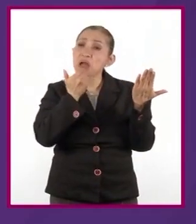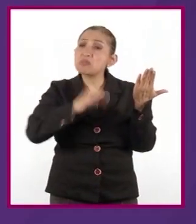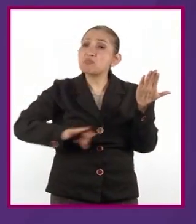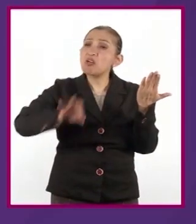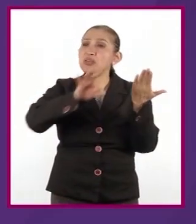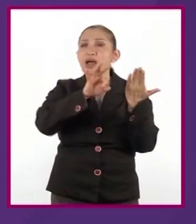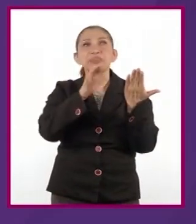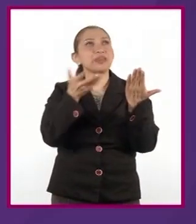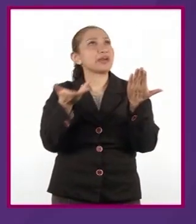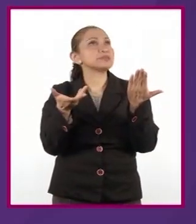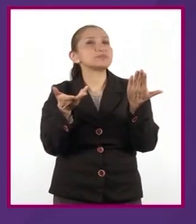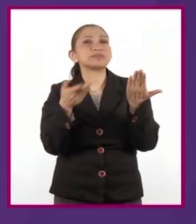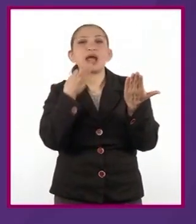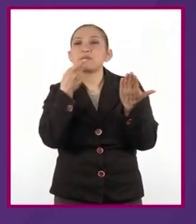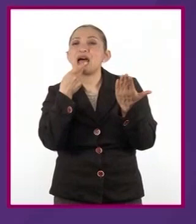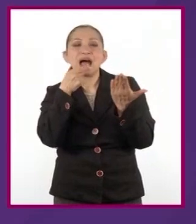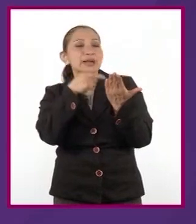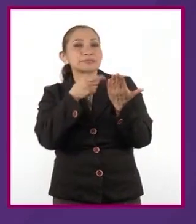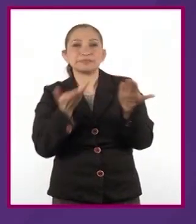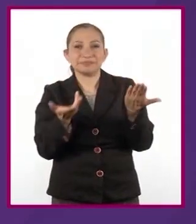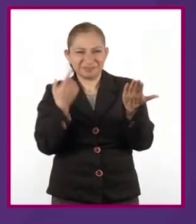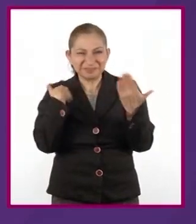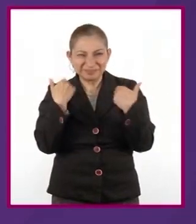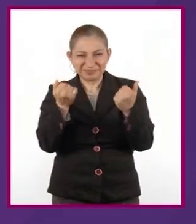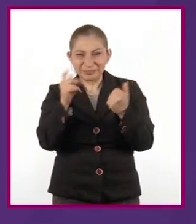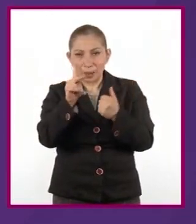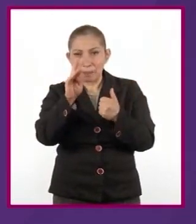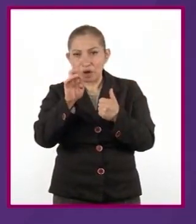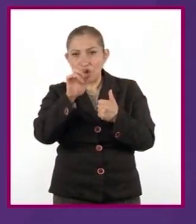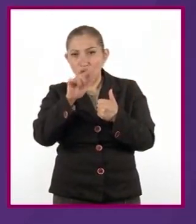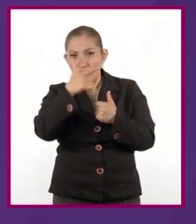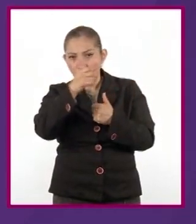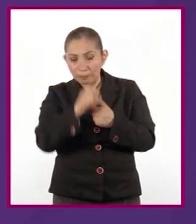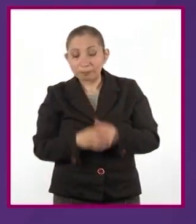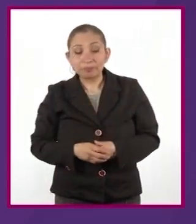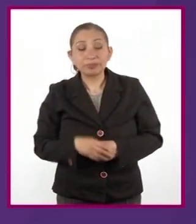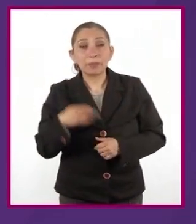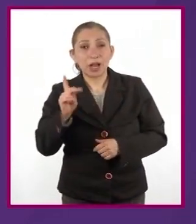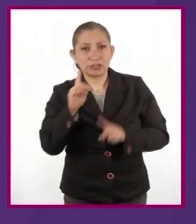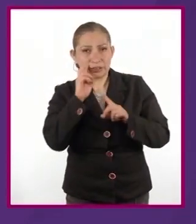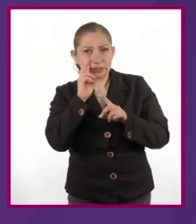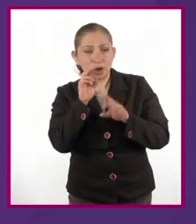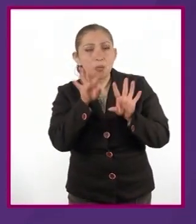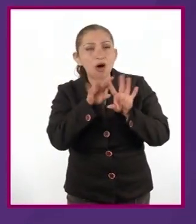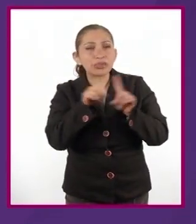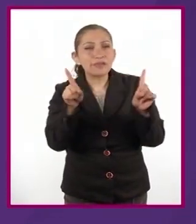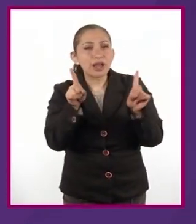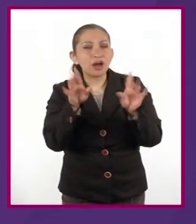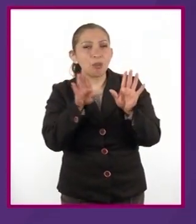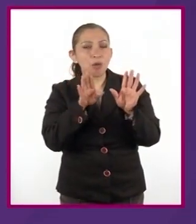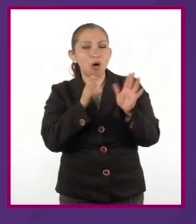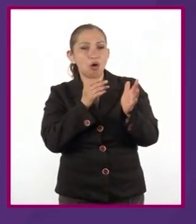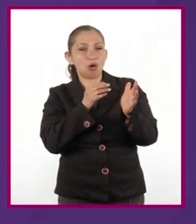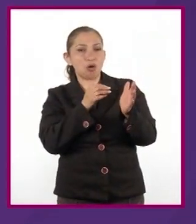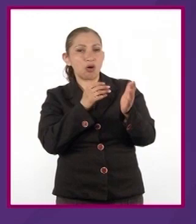importante hablar de esto. Pero fundamentalmente es una distinción por la distancia. El texto